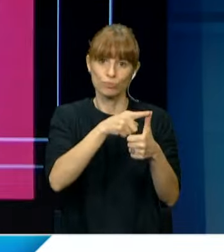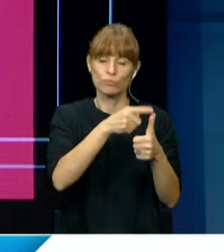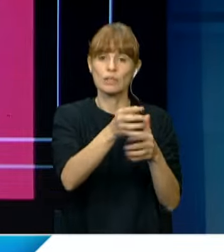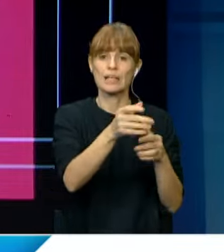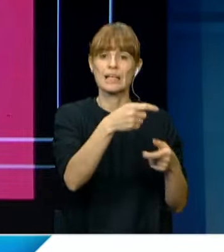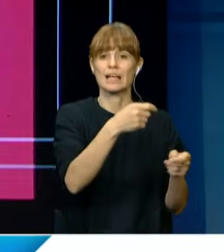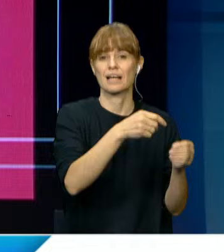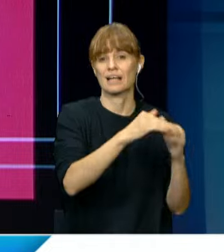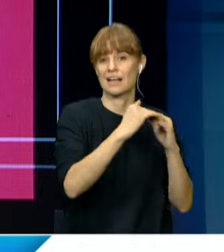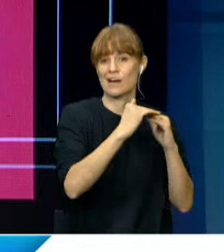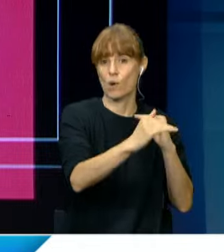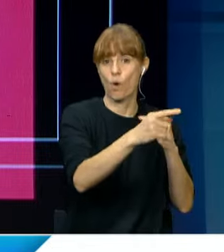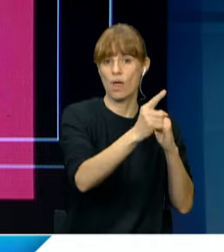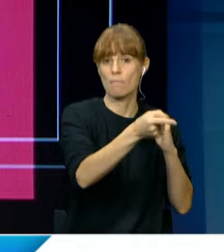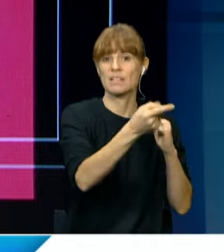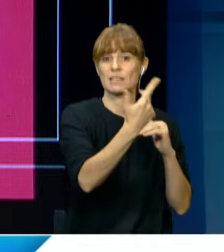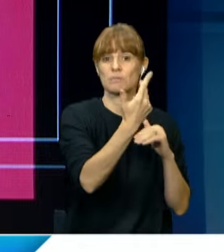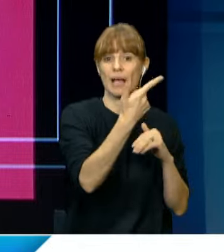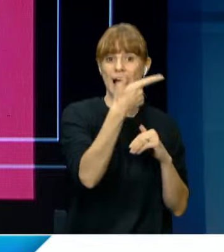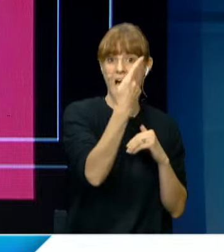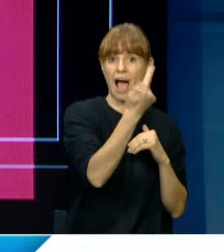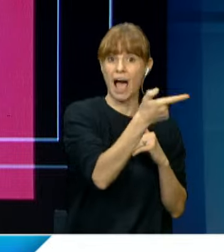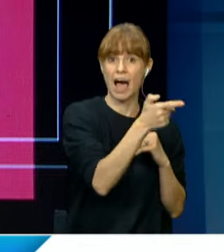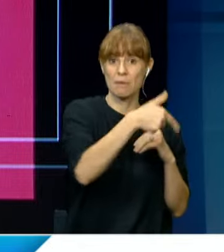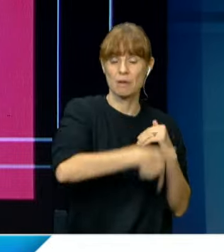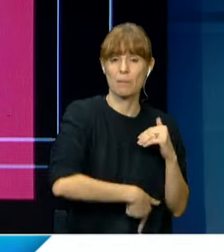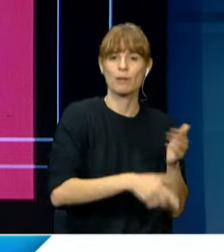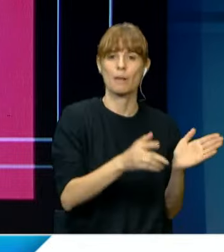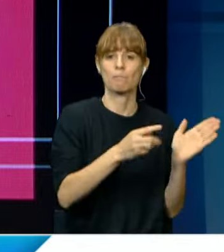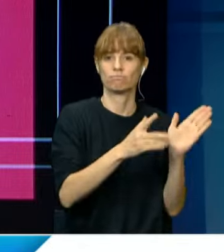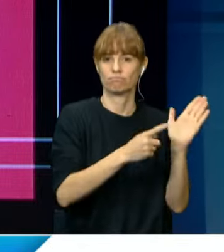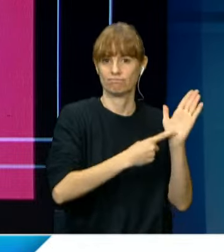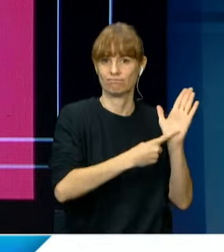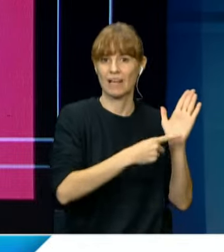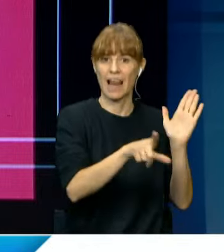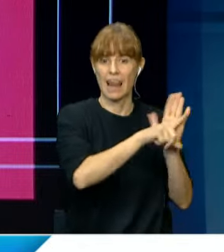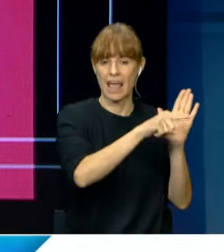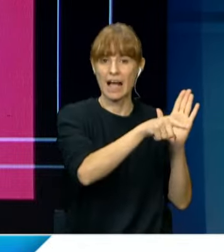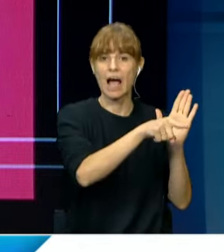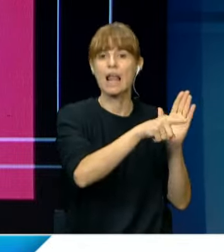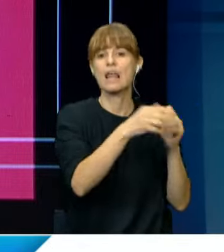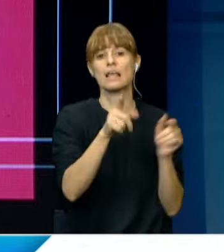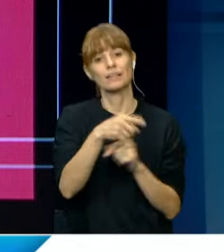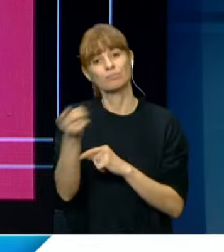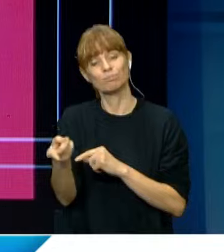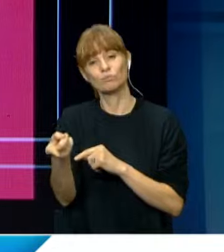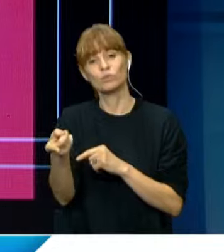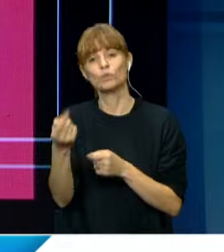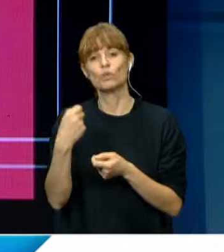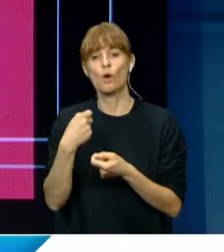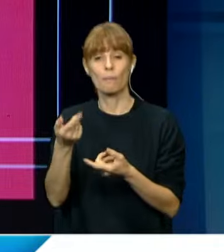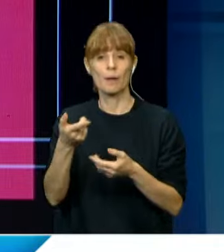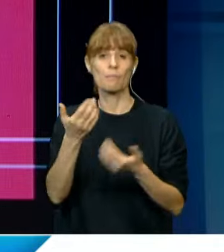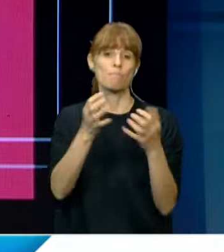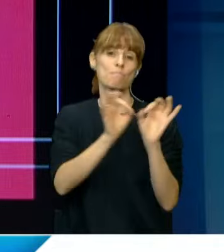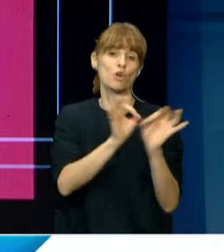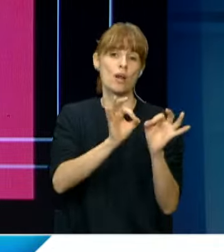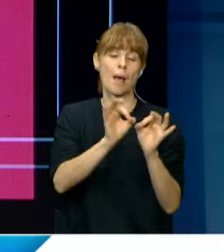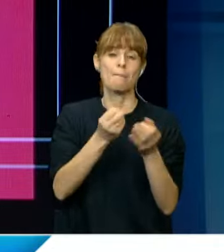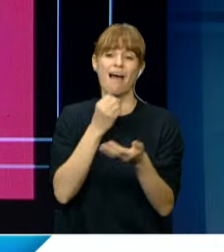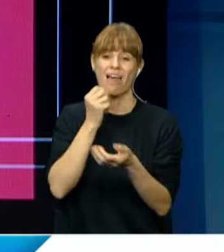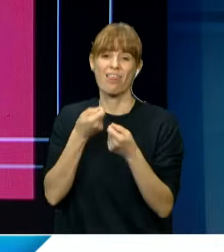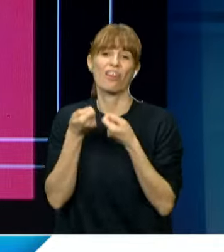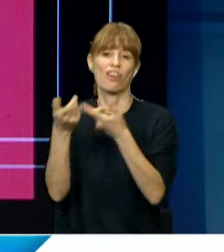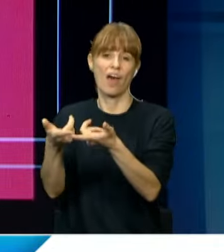regularización de la tenencia de armas y la extensión del Programa de Entrega Voluntaria, que ha sido una